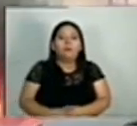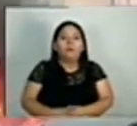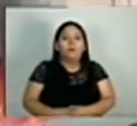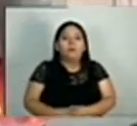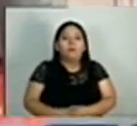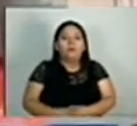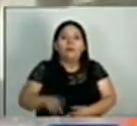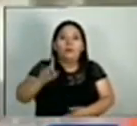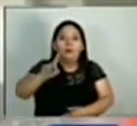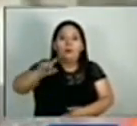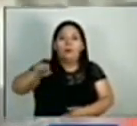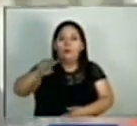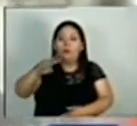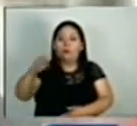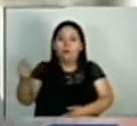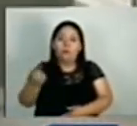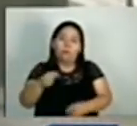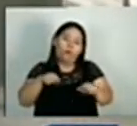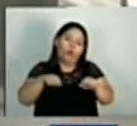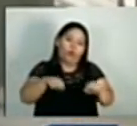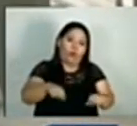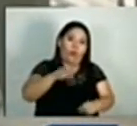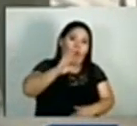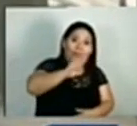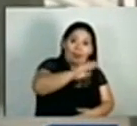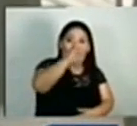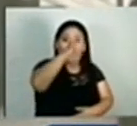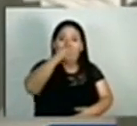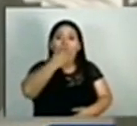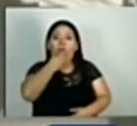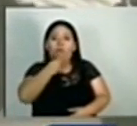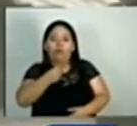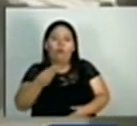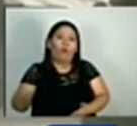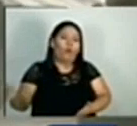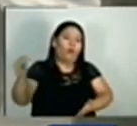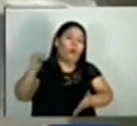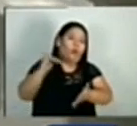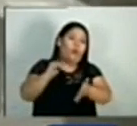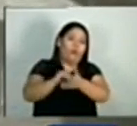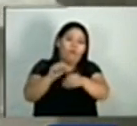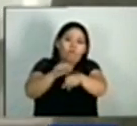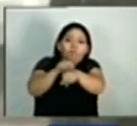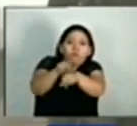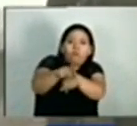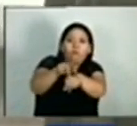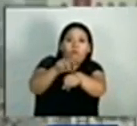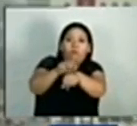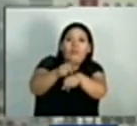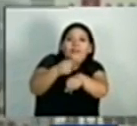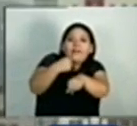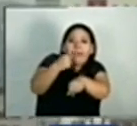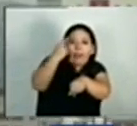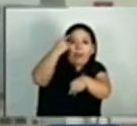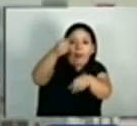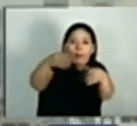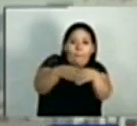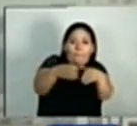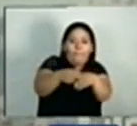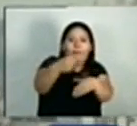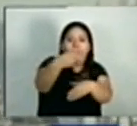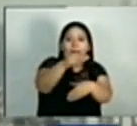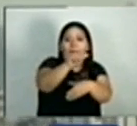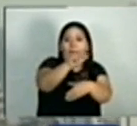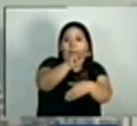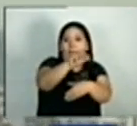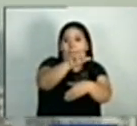1.200 civiles han muerto en Israel desde que se reinició el conflicto armado con un ataque sorpresa por parte del grupo islamista Hamas.